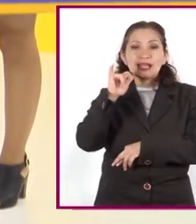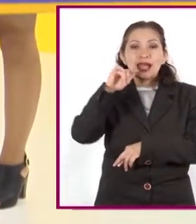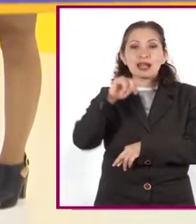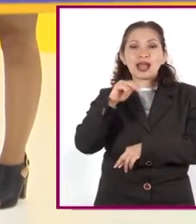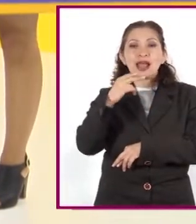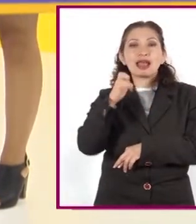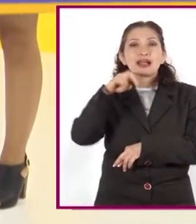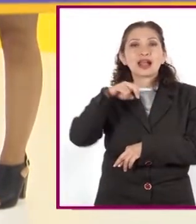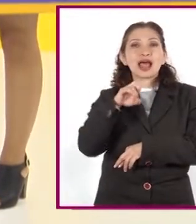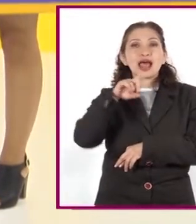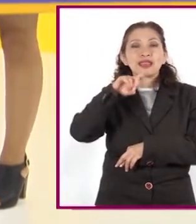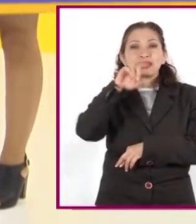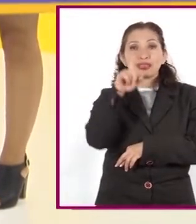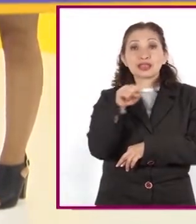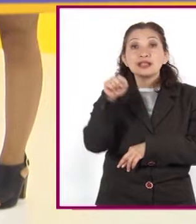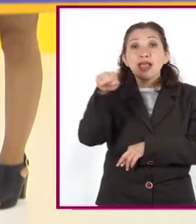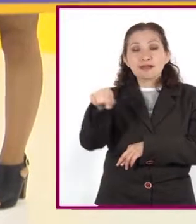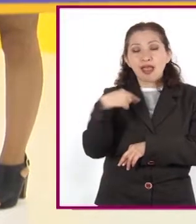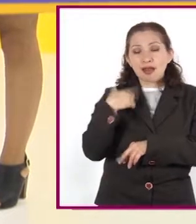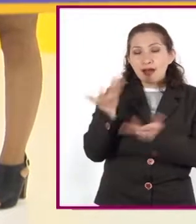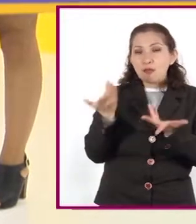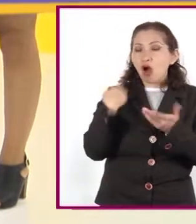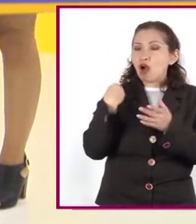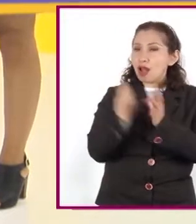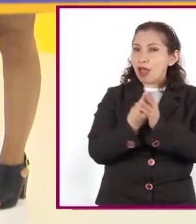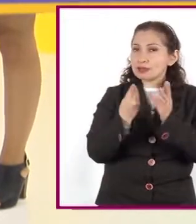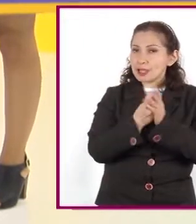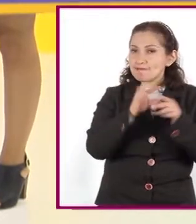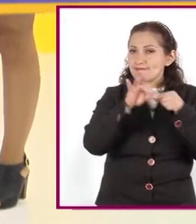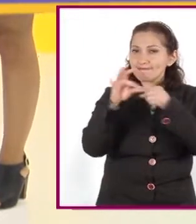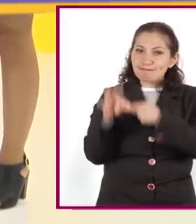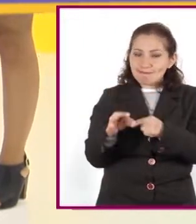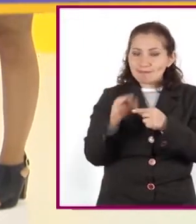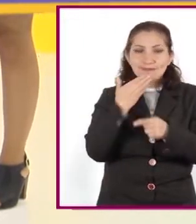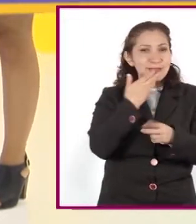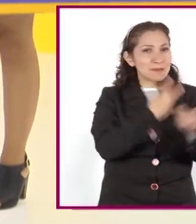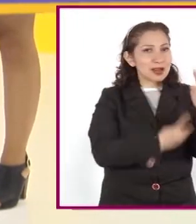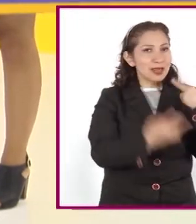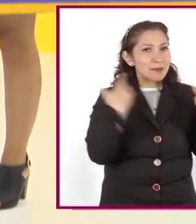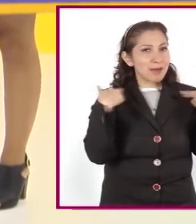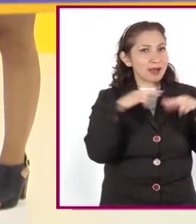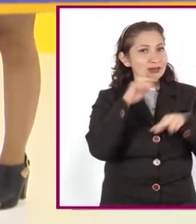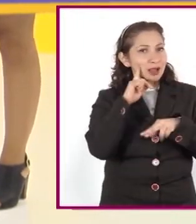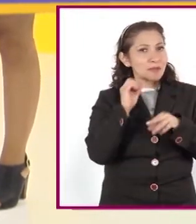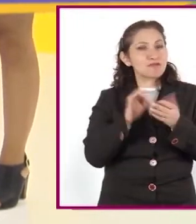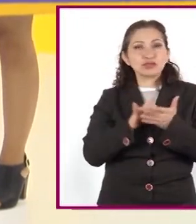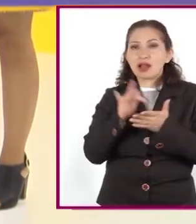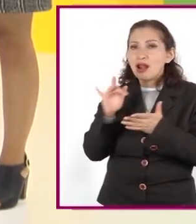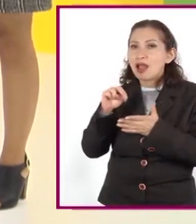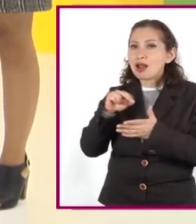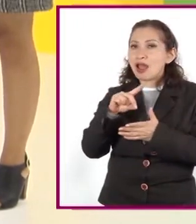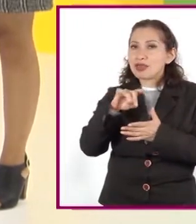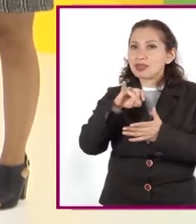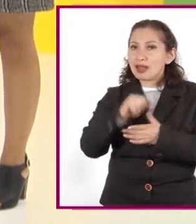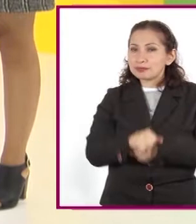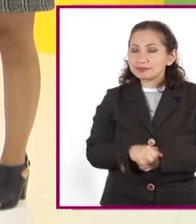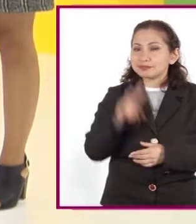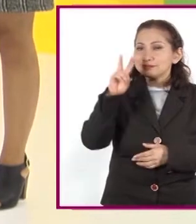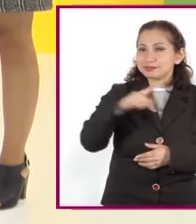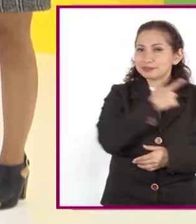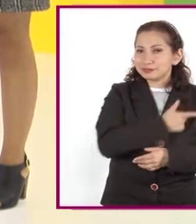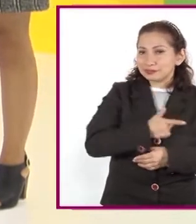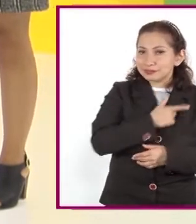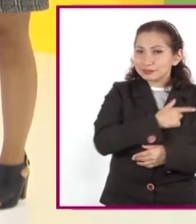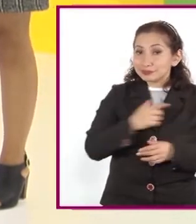Hernández, quien se encargará de dirigir la sesión. ¡Bienvenida, maestra! Muchas gracias, Nadia. Es un